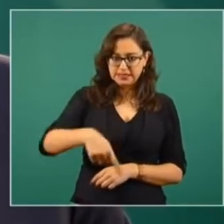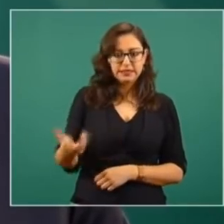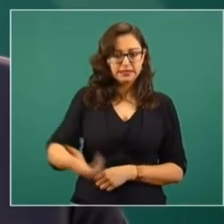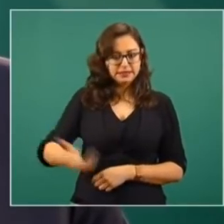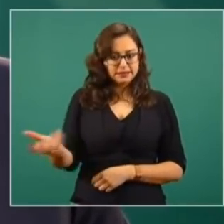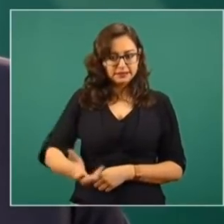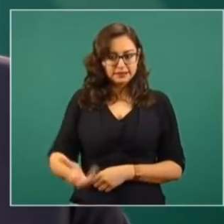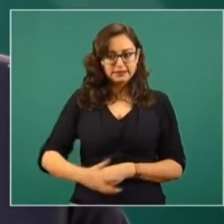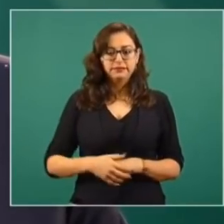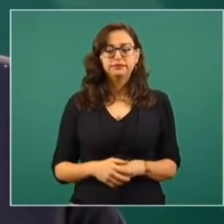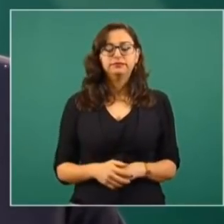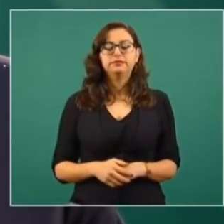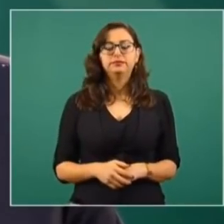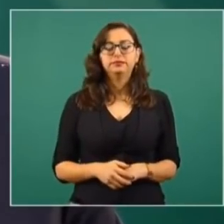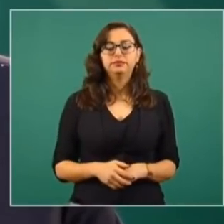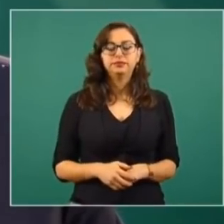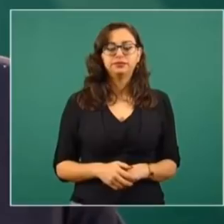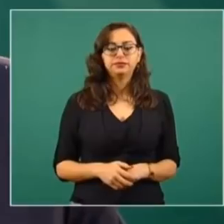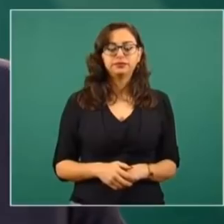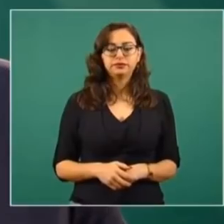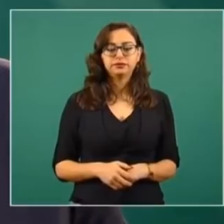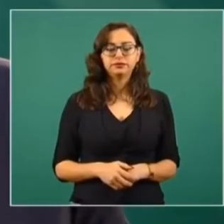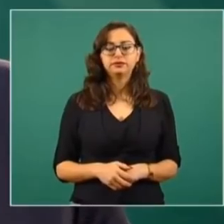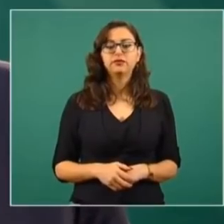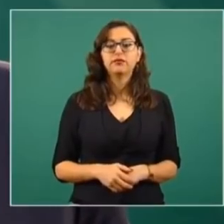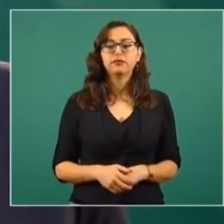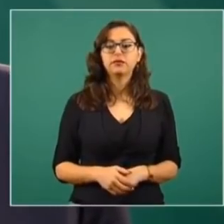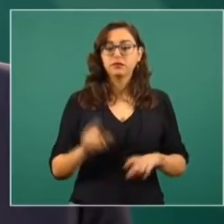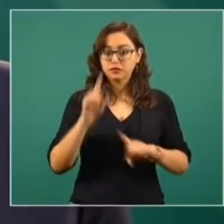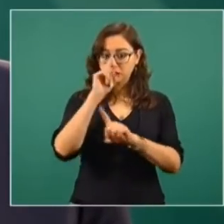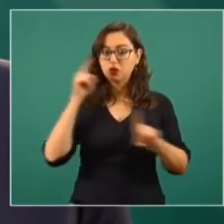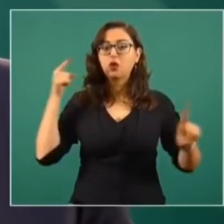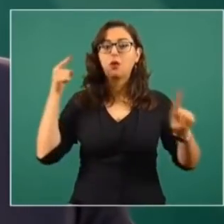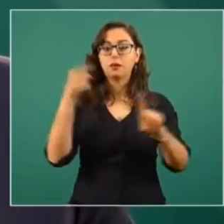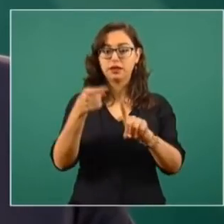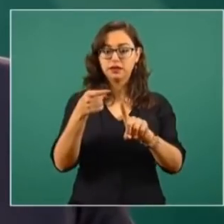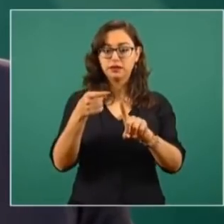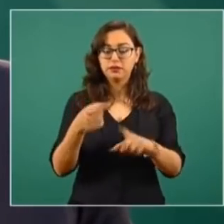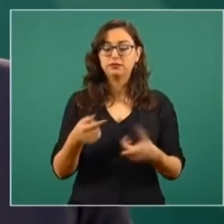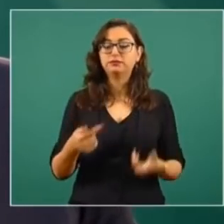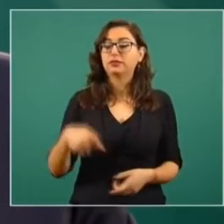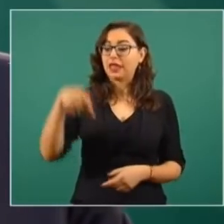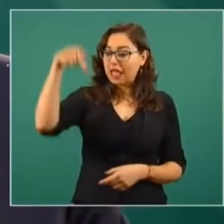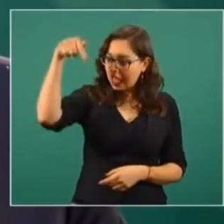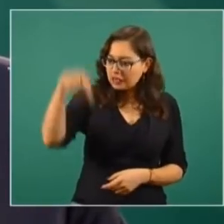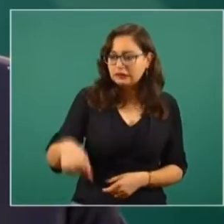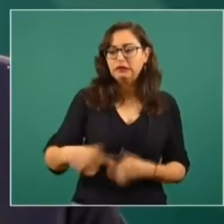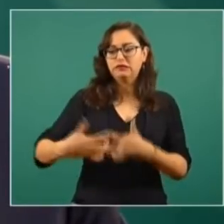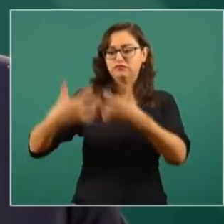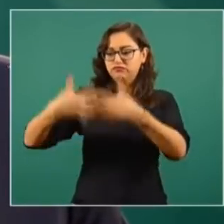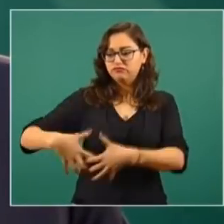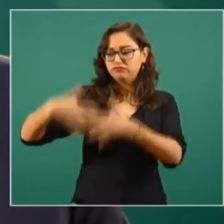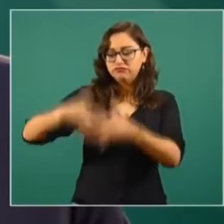Ese es un objetivo, que se produzca en México toda la gasolina.